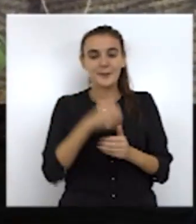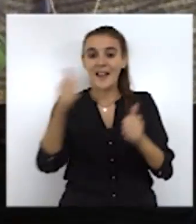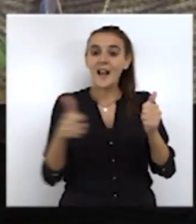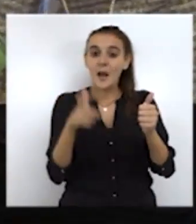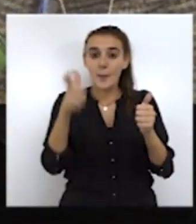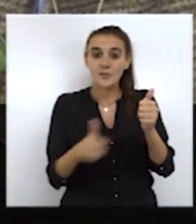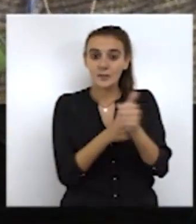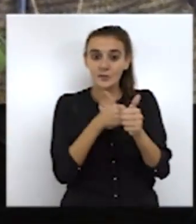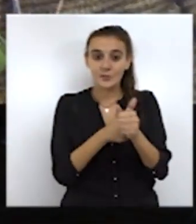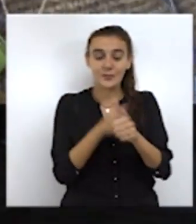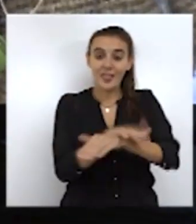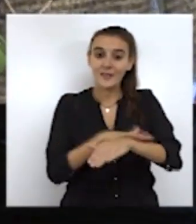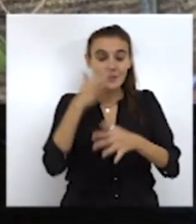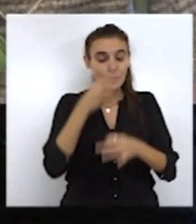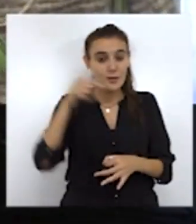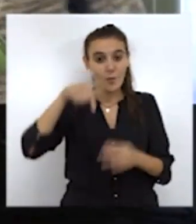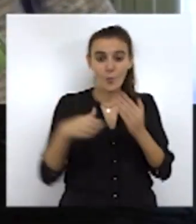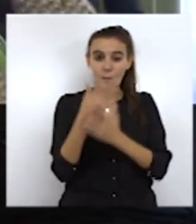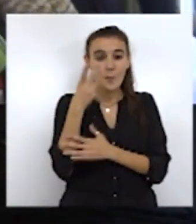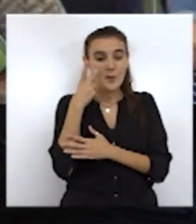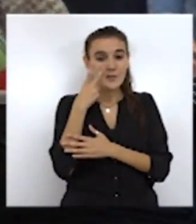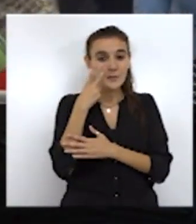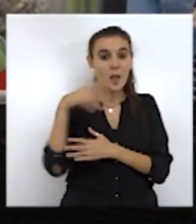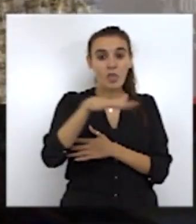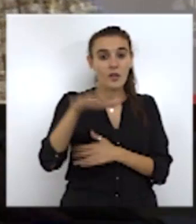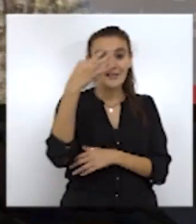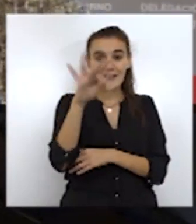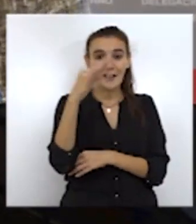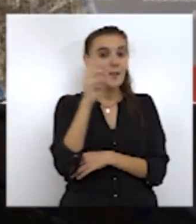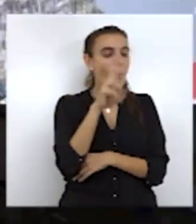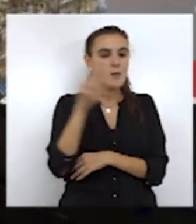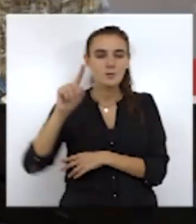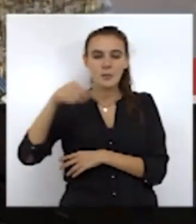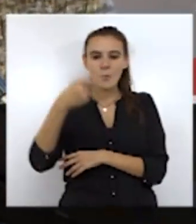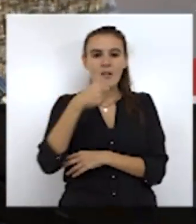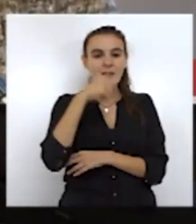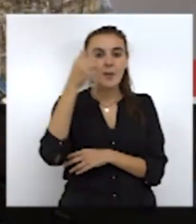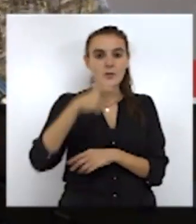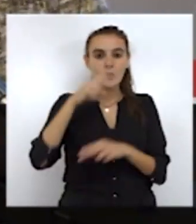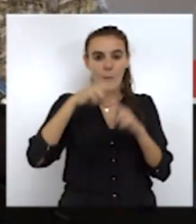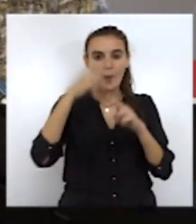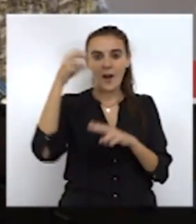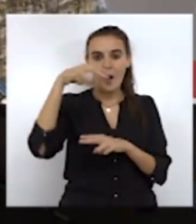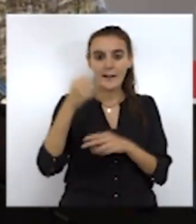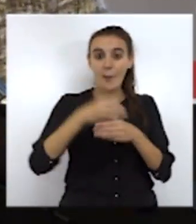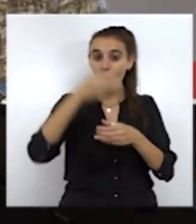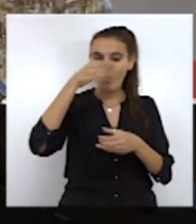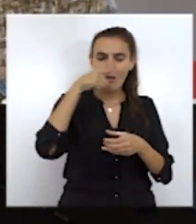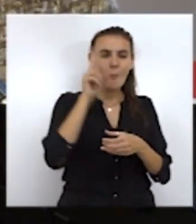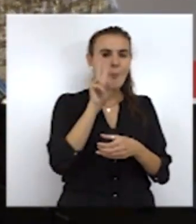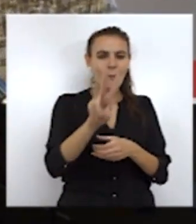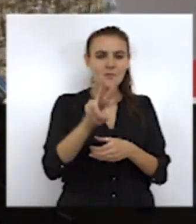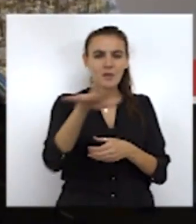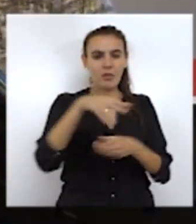Secretaría de Estado de Seguridad ha visitado esta mañana el paso del Tarajal. Durante su estancia en la ciudad, Ana Botella ha tenido la oportunidad de visitar,